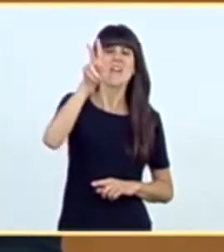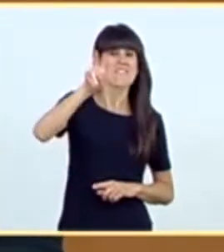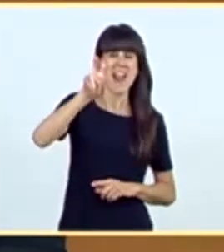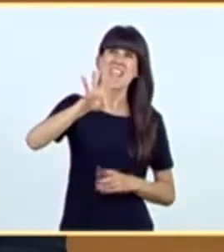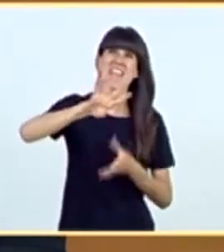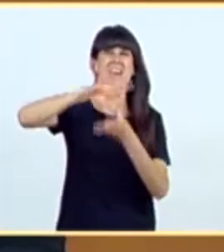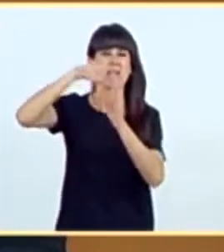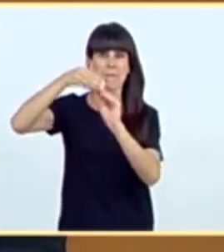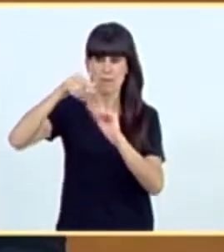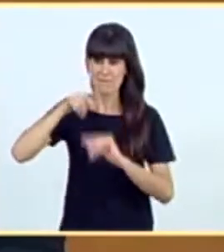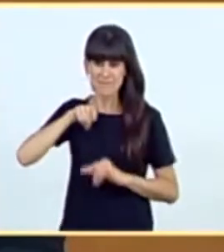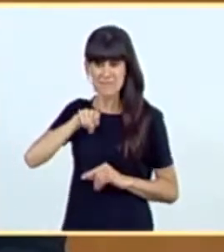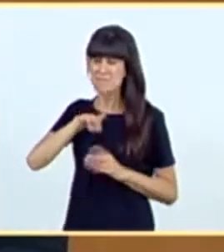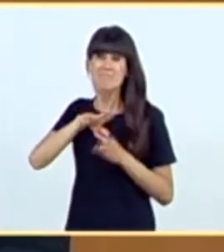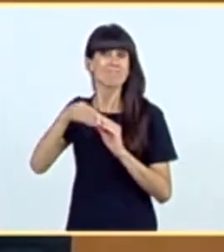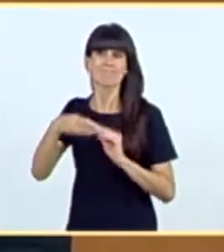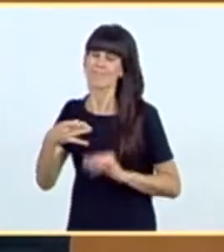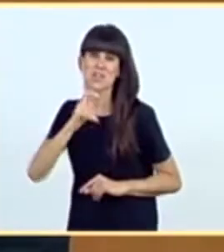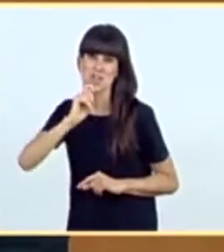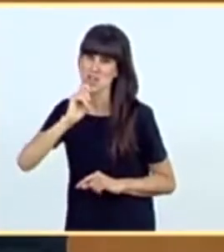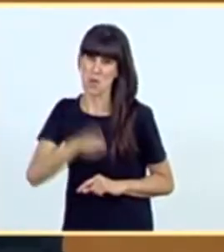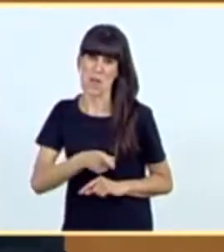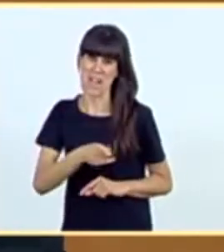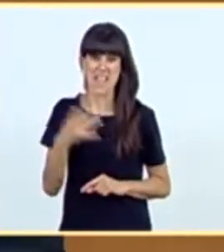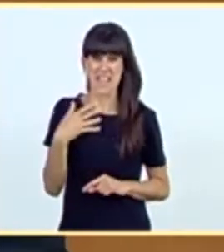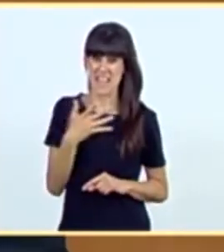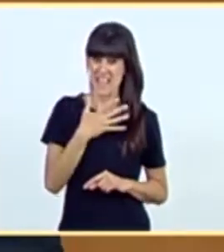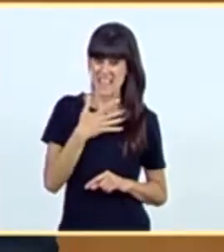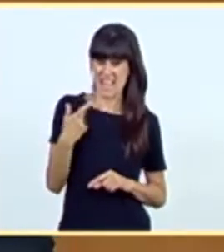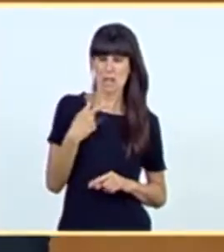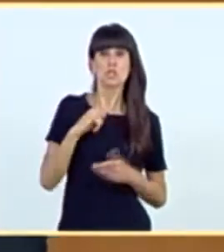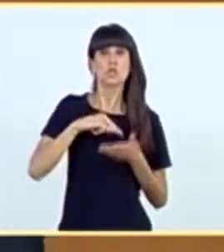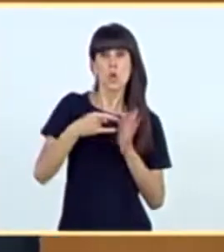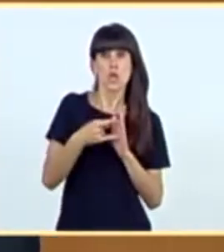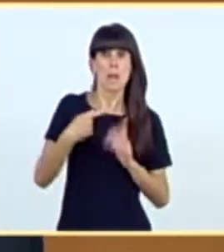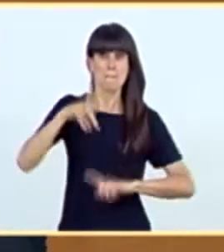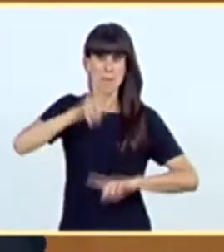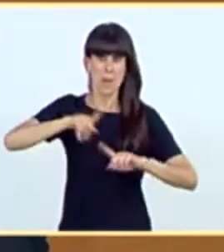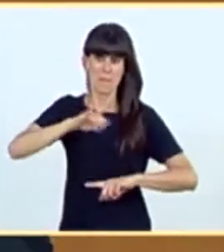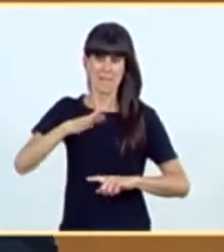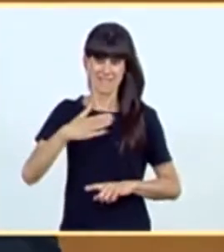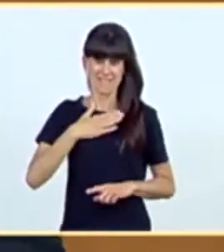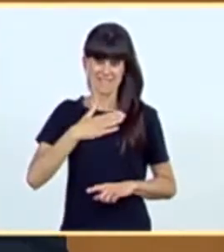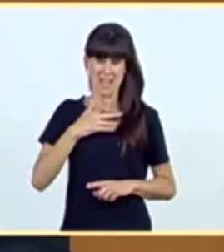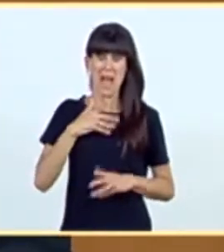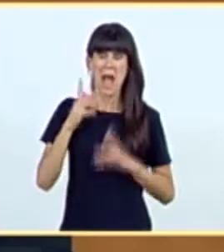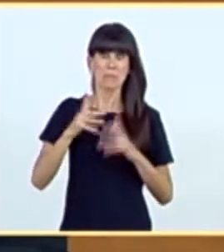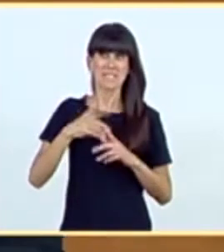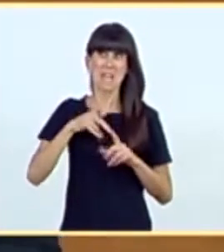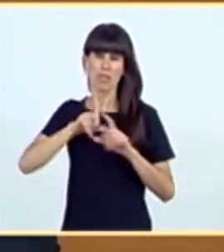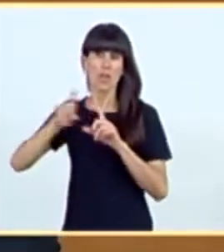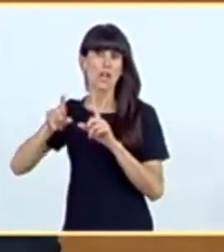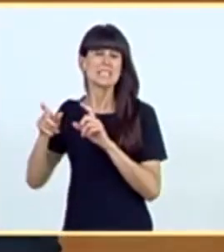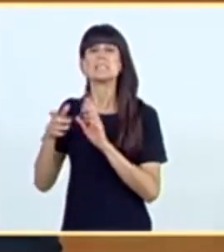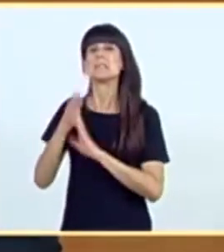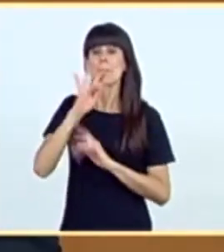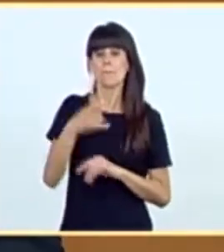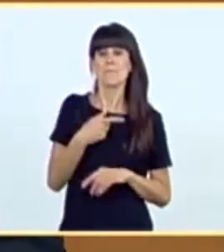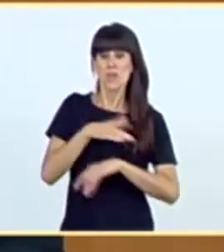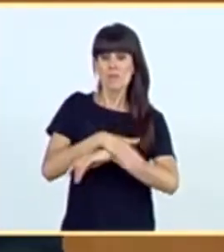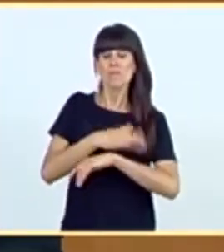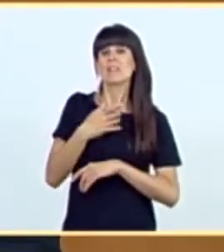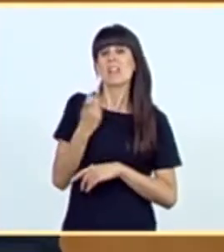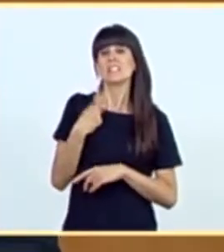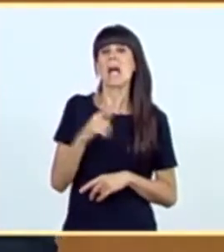otro. Queremos dar soluciones a nuestros problemas desde nuestras Administraciones. Y para eso necesitamos más autogobierno, una